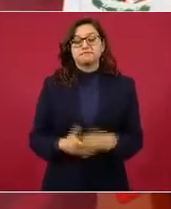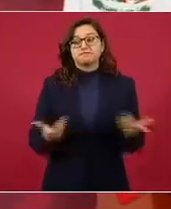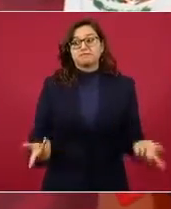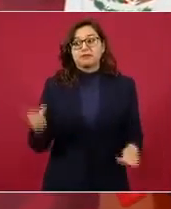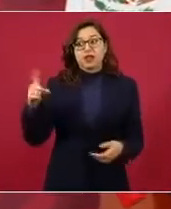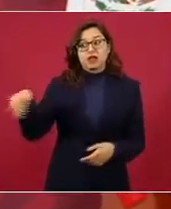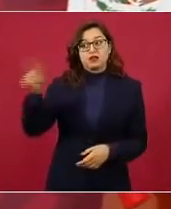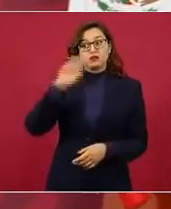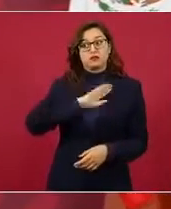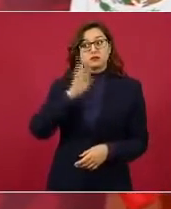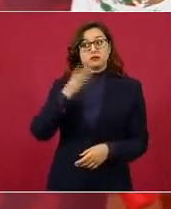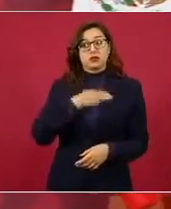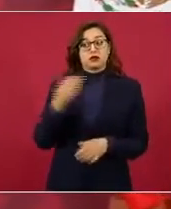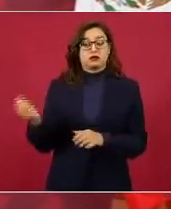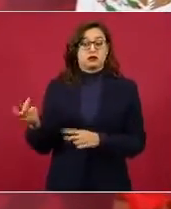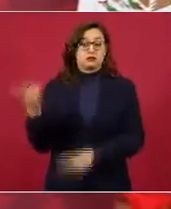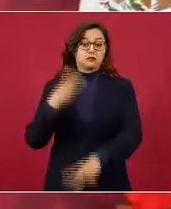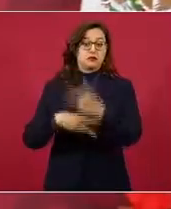conquista